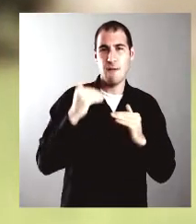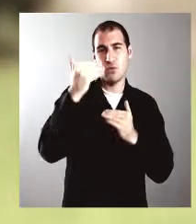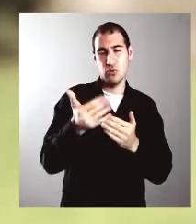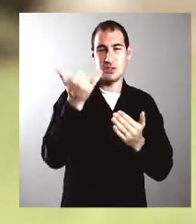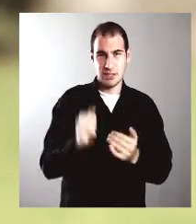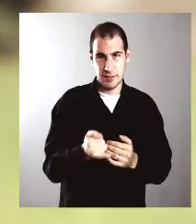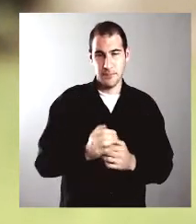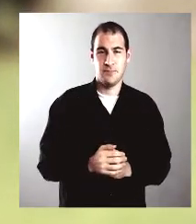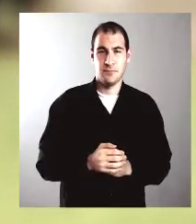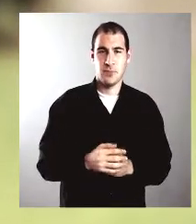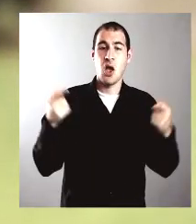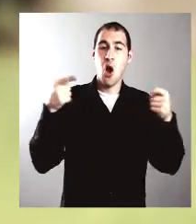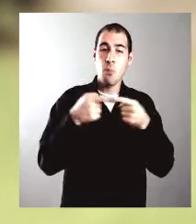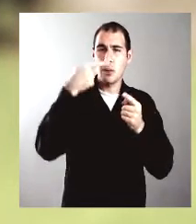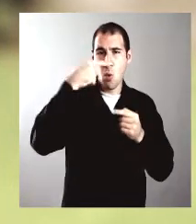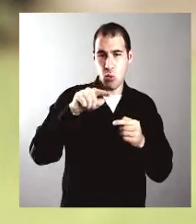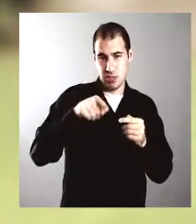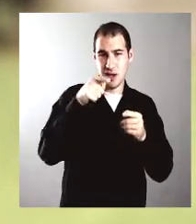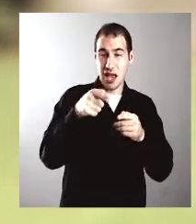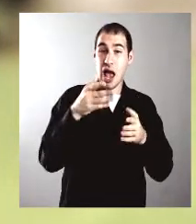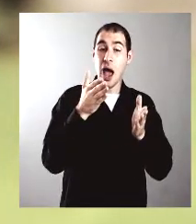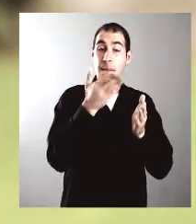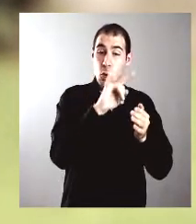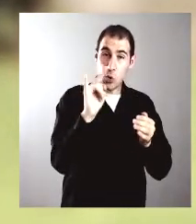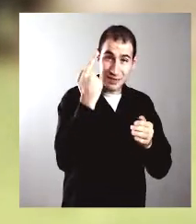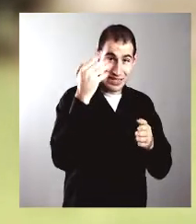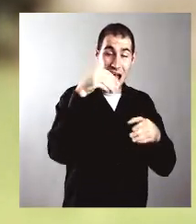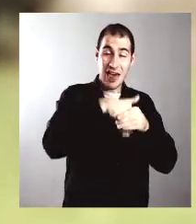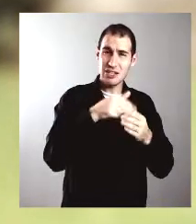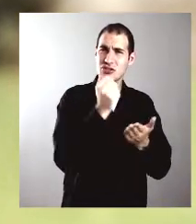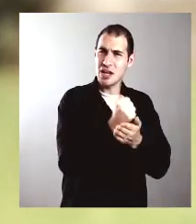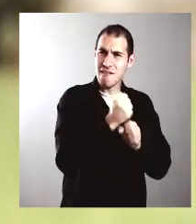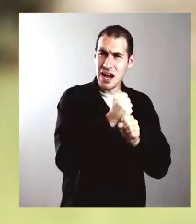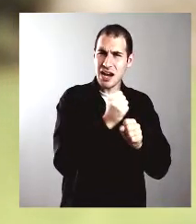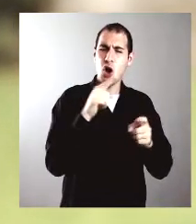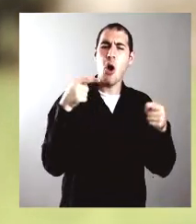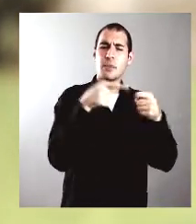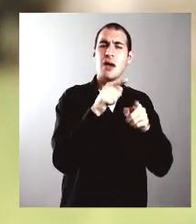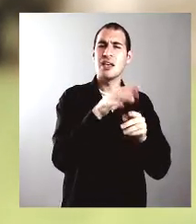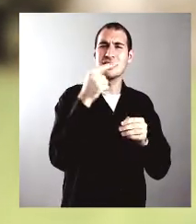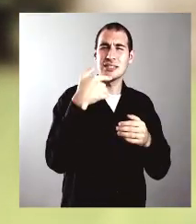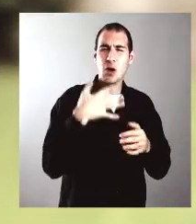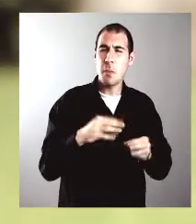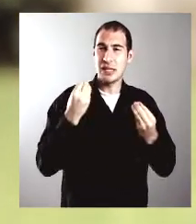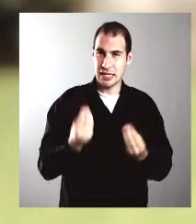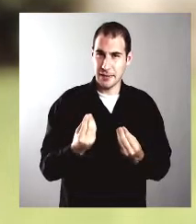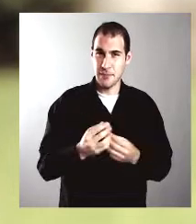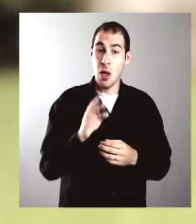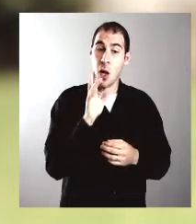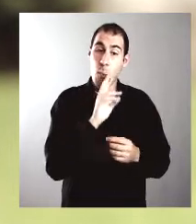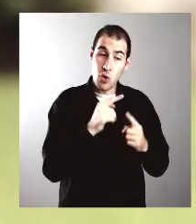desafío nos queda a los que trabajamos en la universidad entender que más allá de las